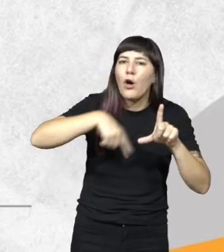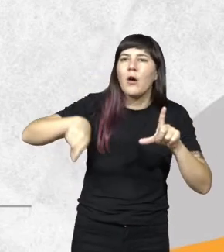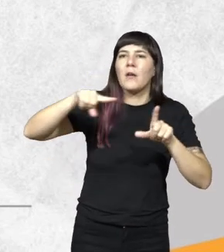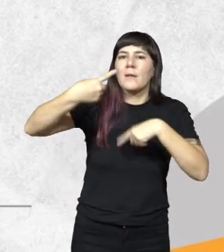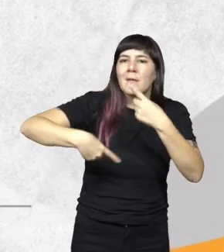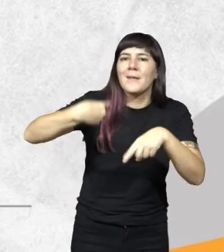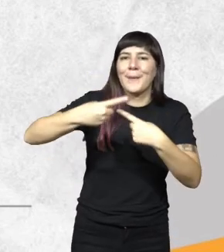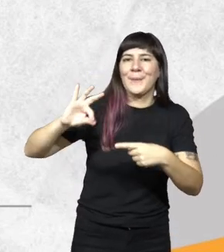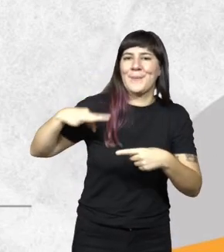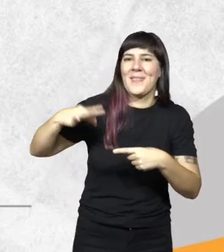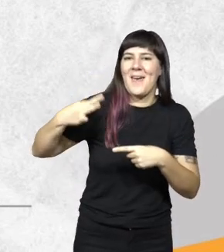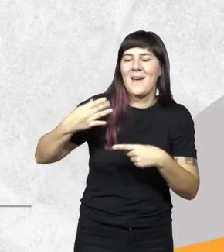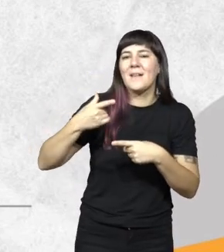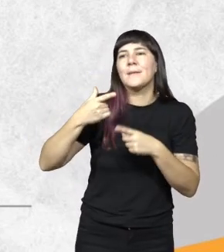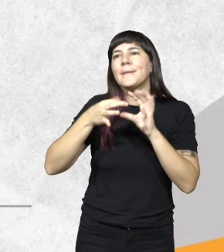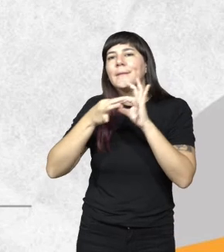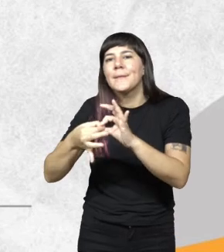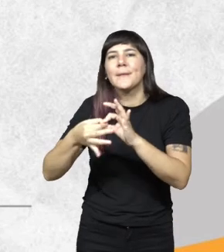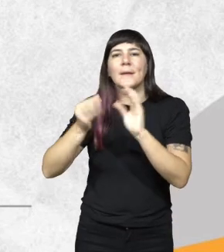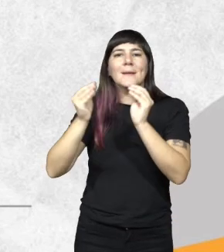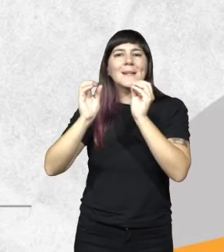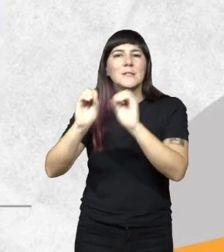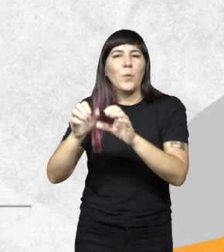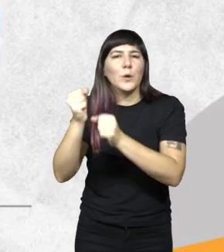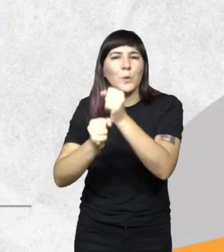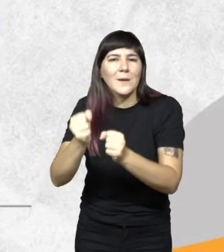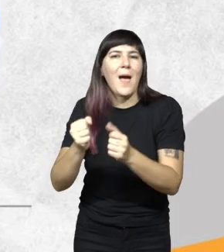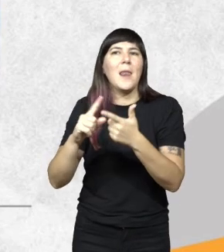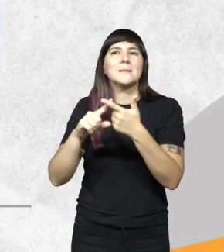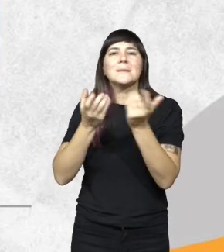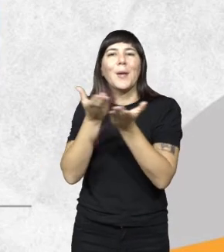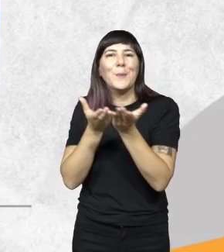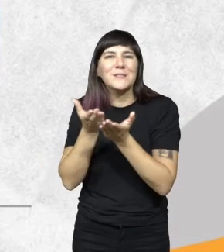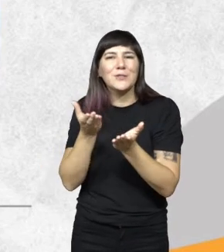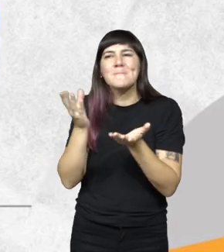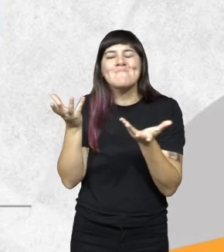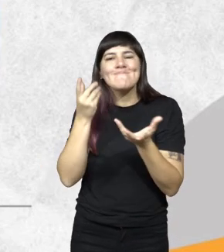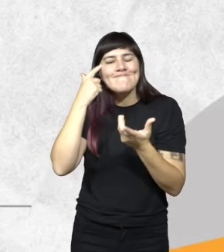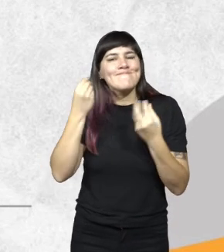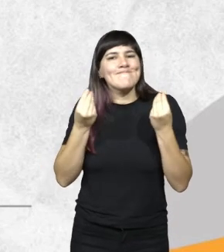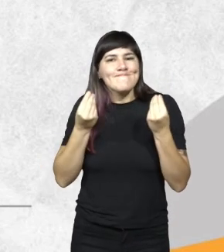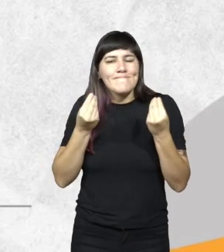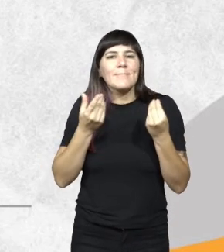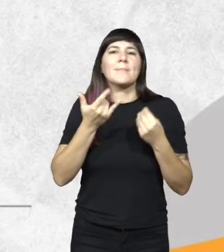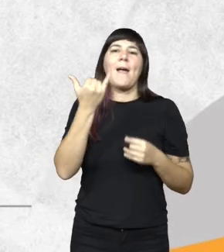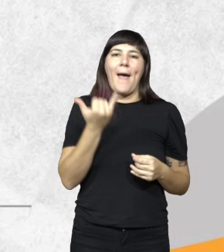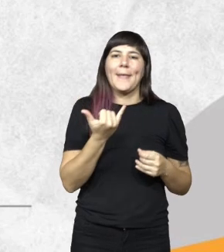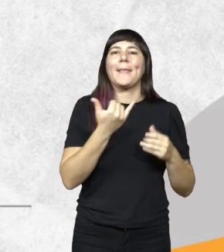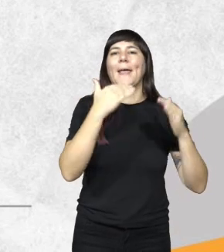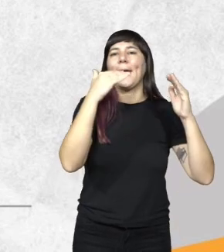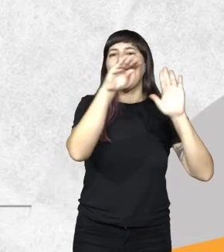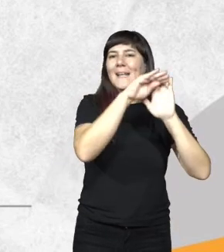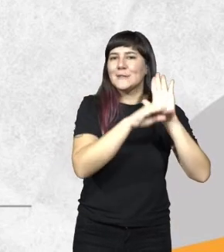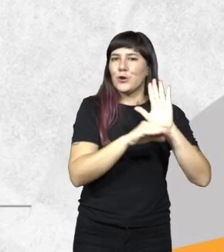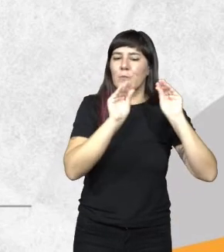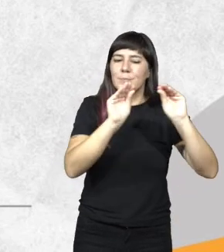relacionados con los residuos industriales, comerciales y de servicios, establecimos, entre otras cosas, un registro provincial